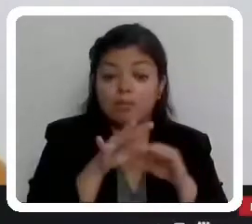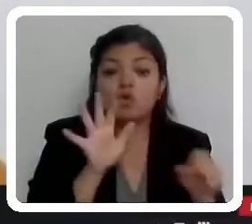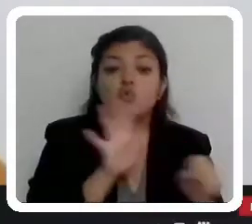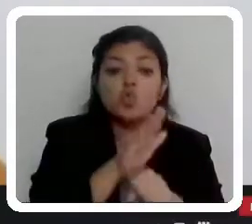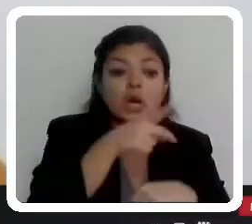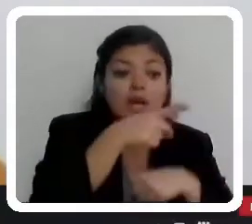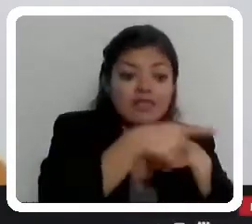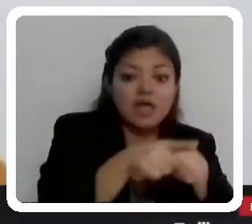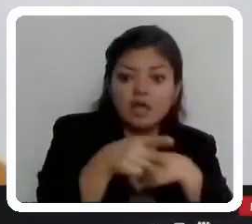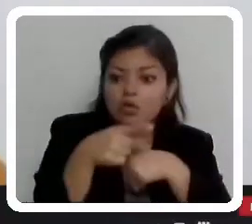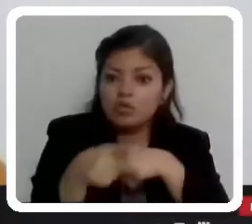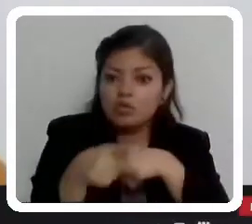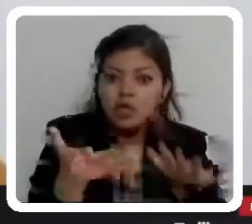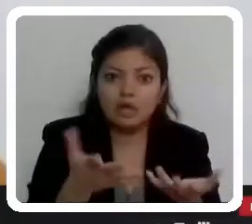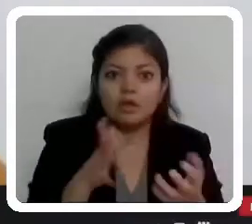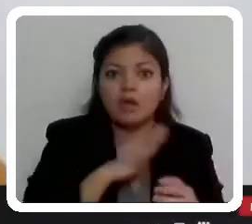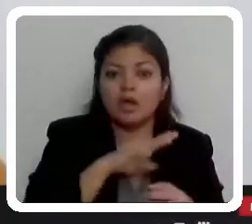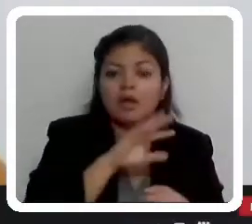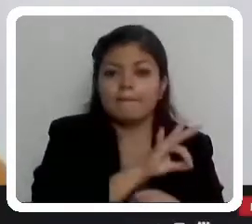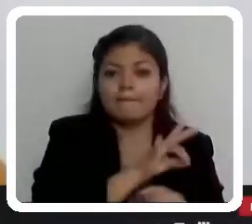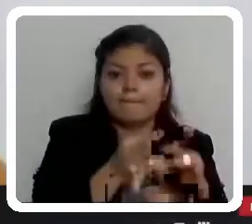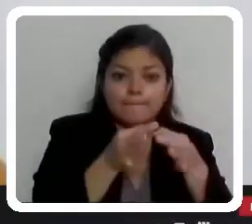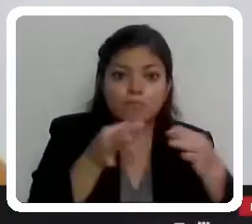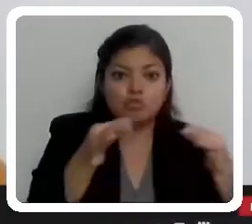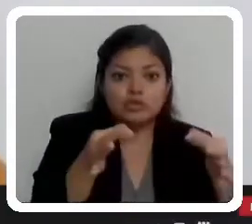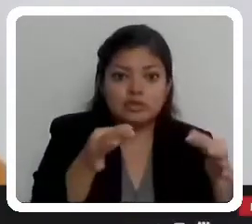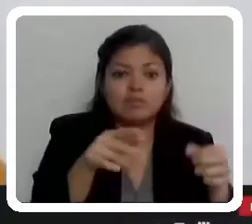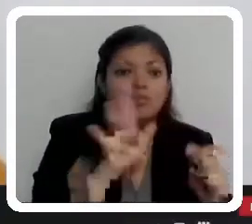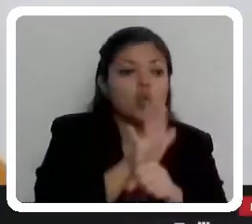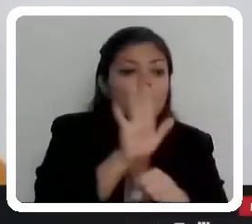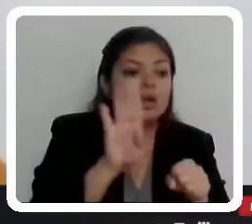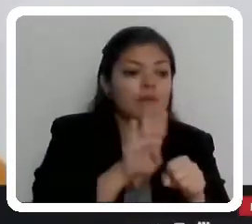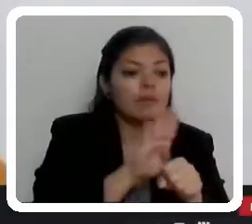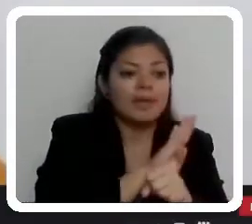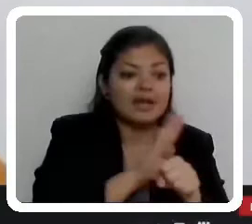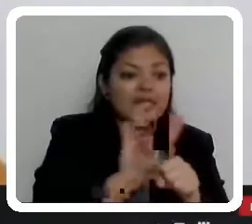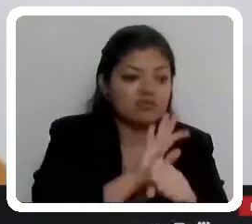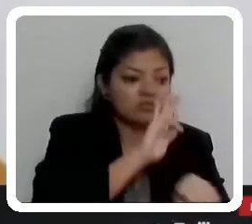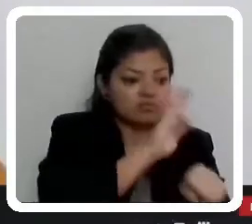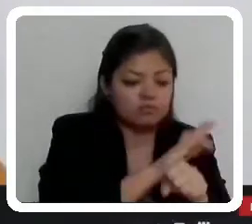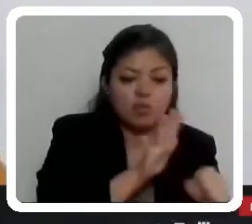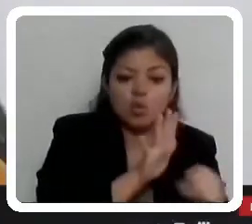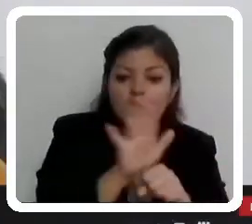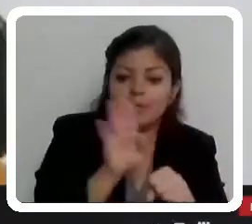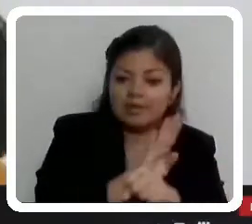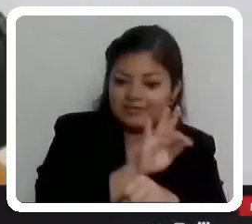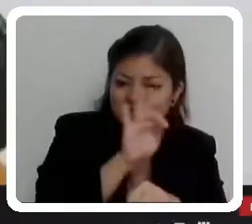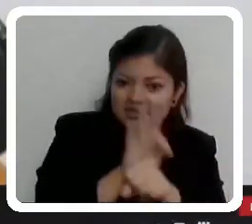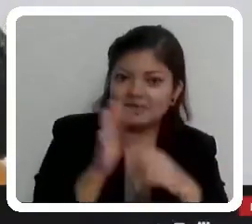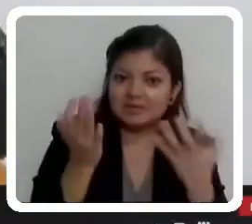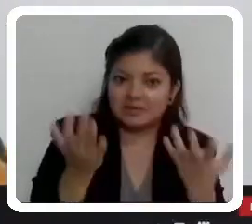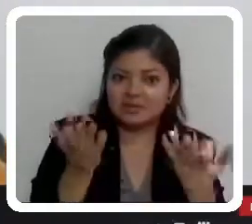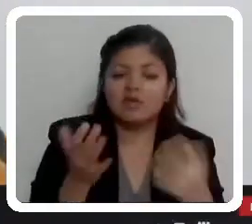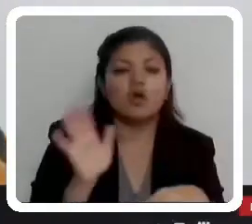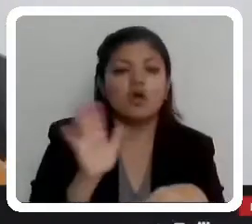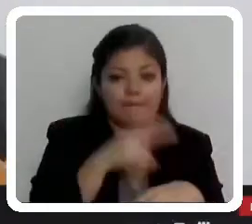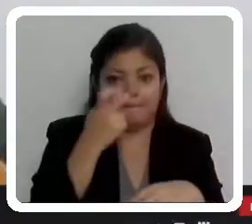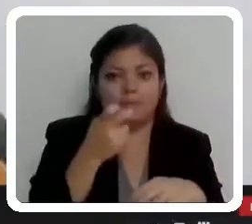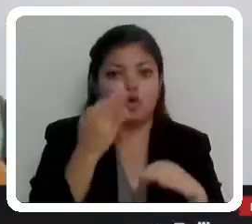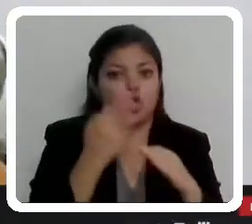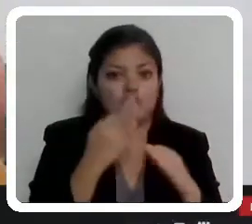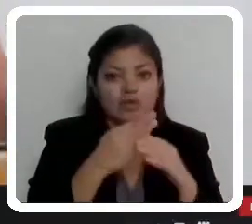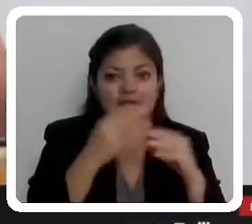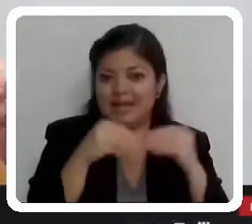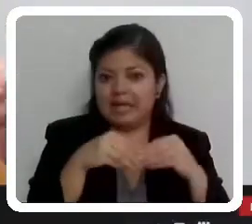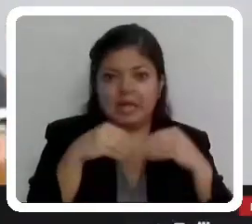a un municipio o en qué se estaría beneficiando al otro. En este momento, insisto, es claro y sale a